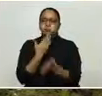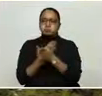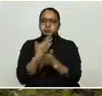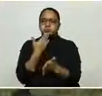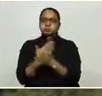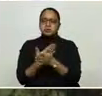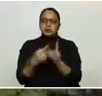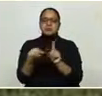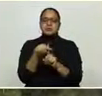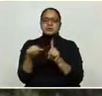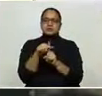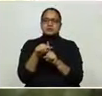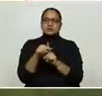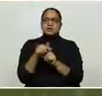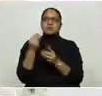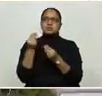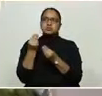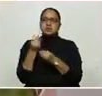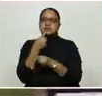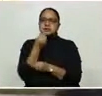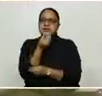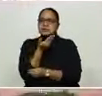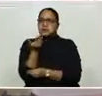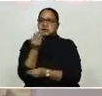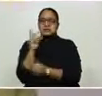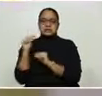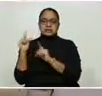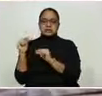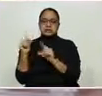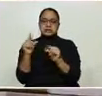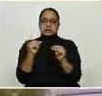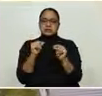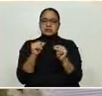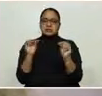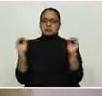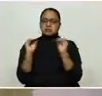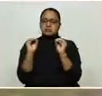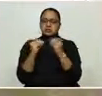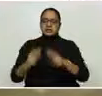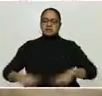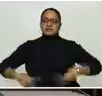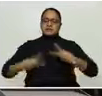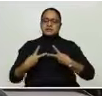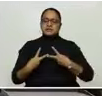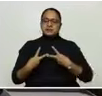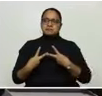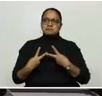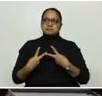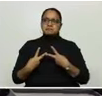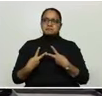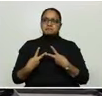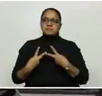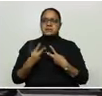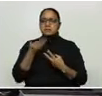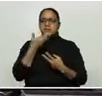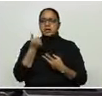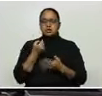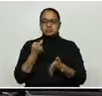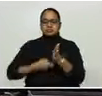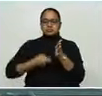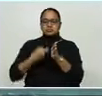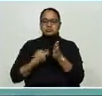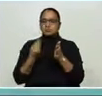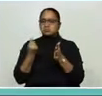positivo, que muchos lo critiquen, pero como usted dijo, ninguna vida tiene un precio.